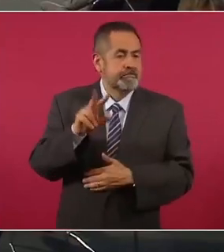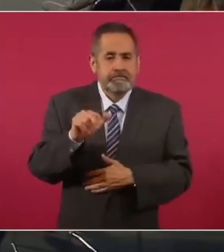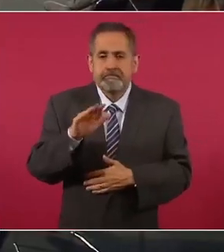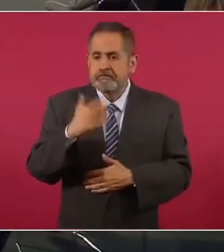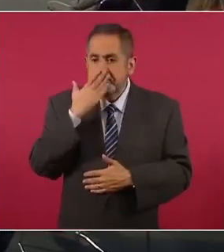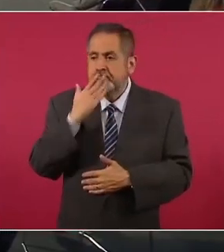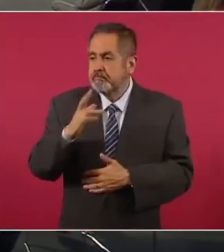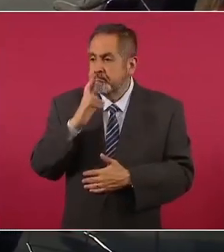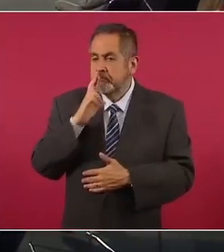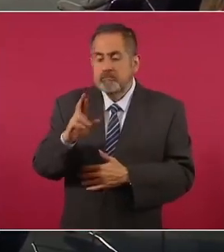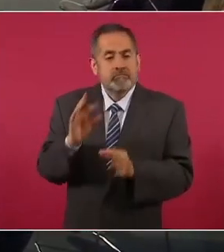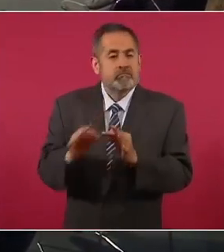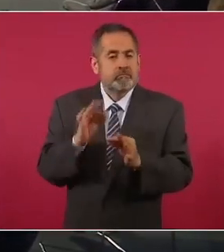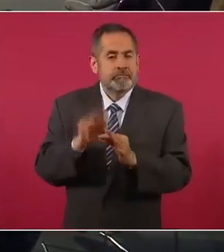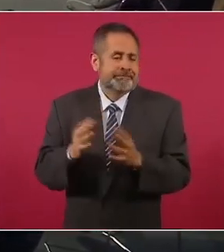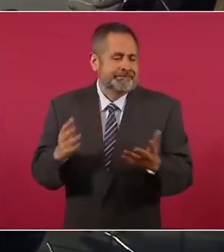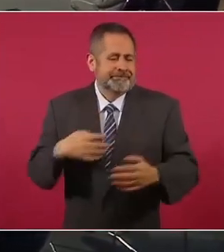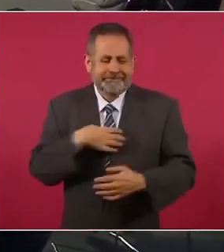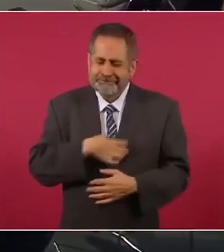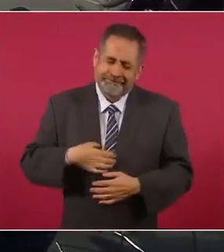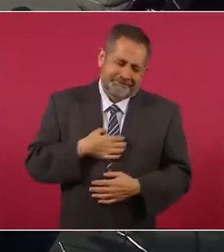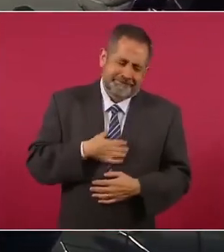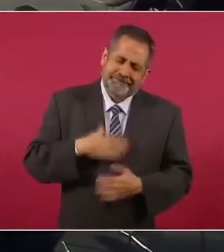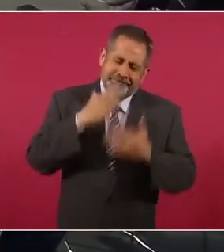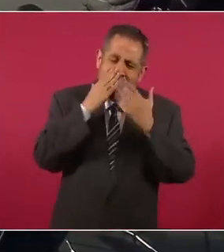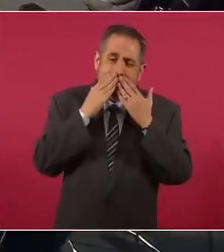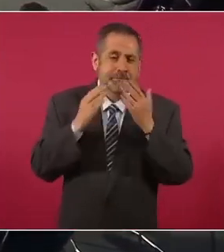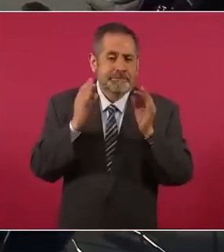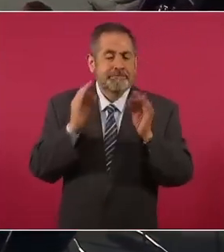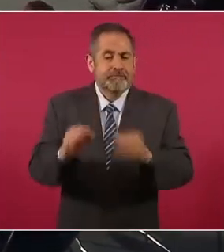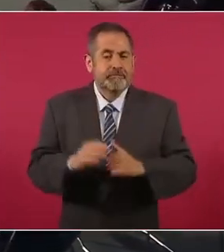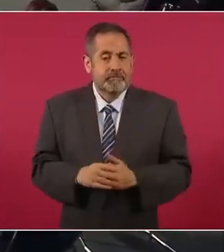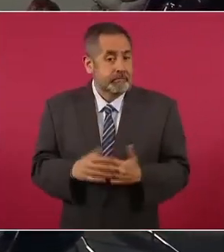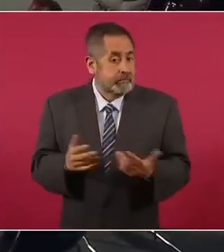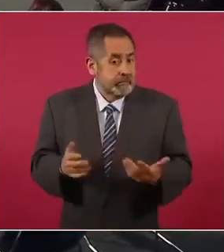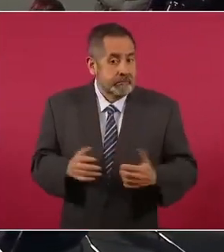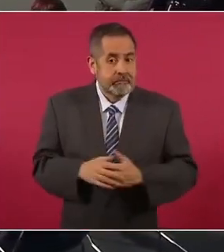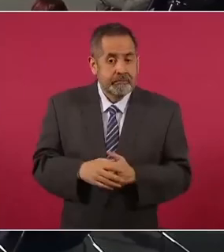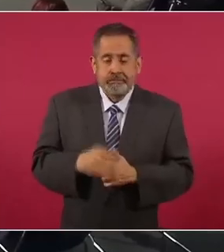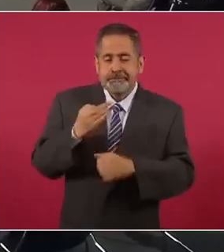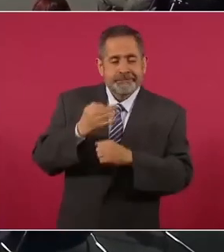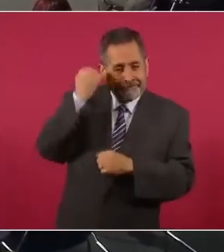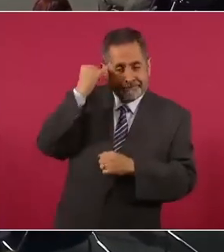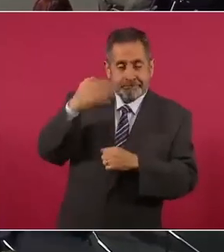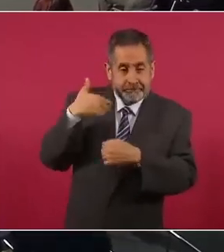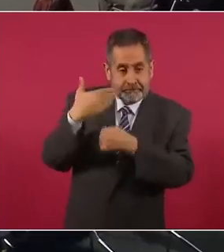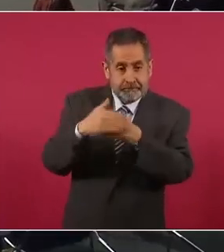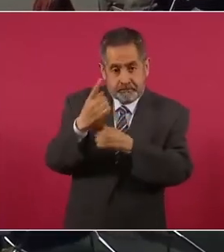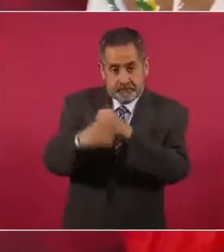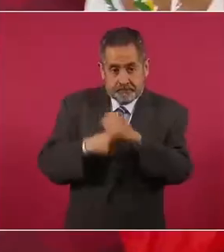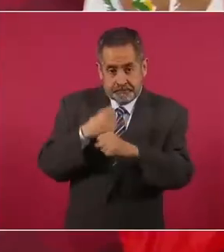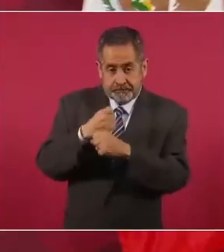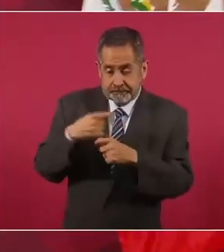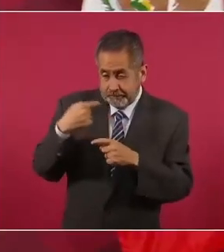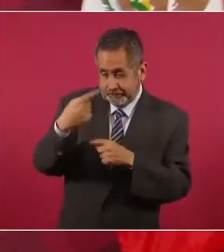resultados. ¿Cómo no voy a estar satisfecho si se van a destinar el año próximo